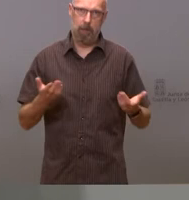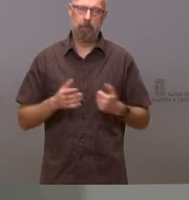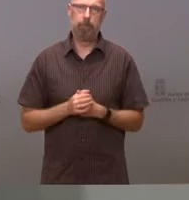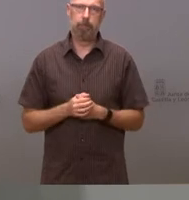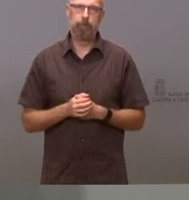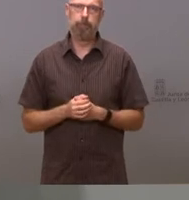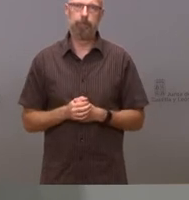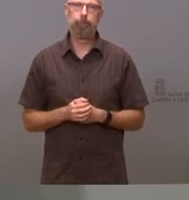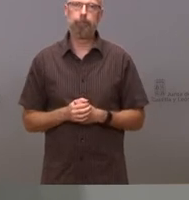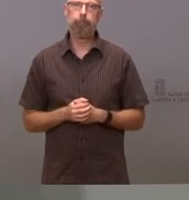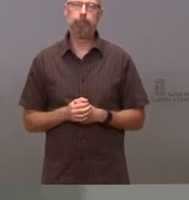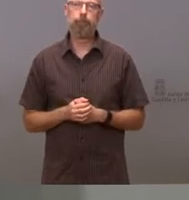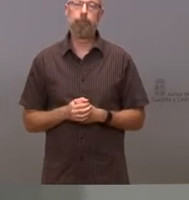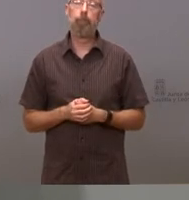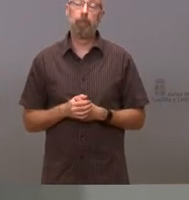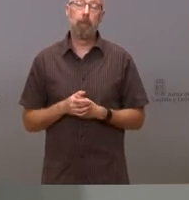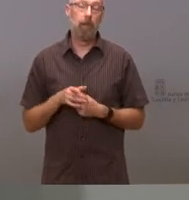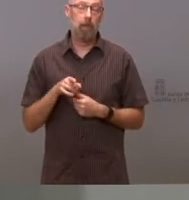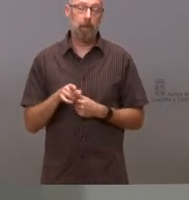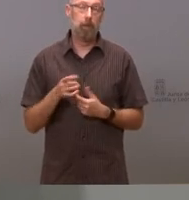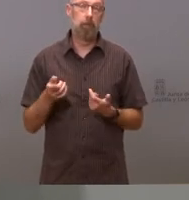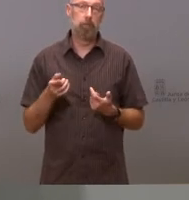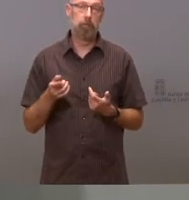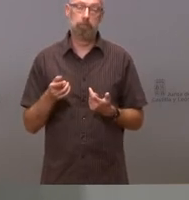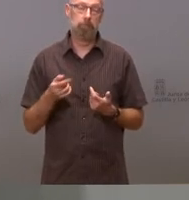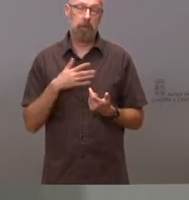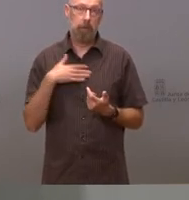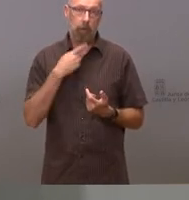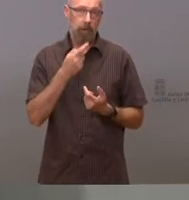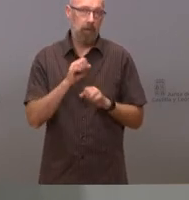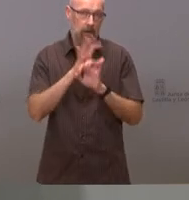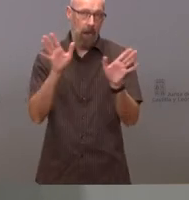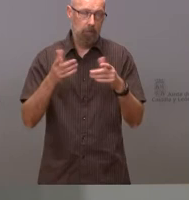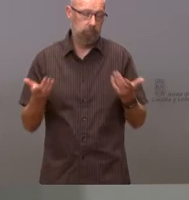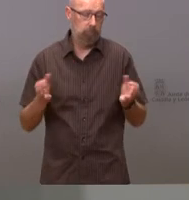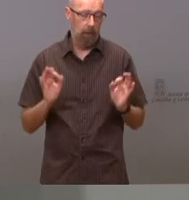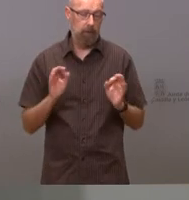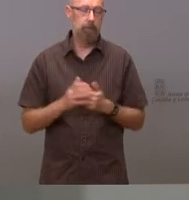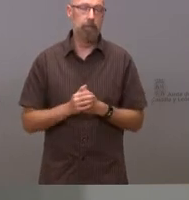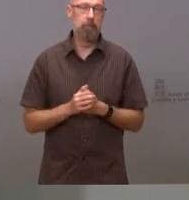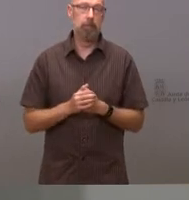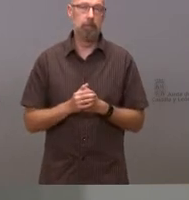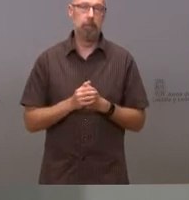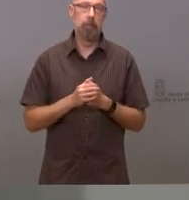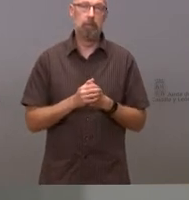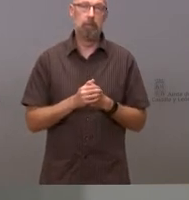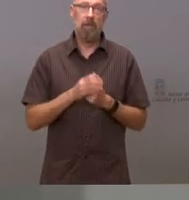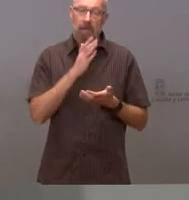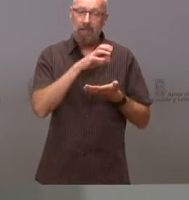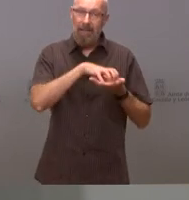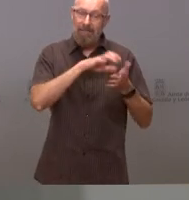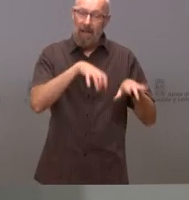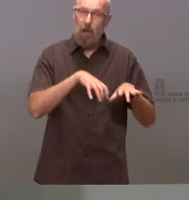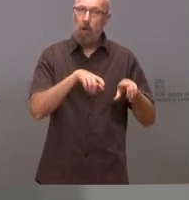tolerar de ninguna de las maneras y esto yo quiero dejarlo claro esta comunidad no es menos que nadie